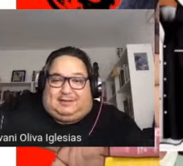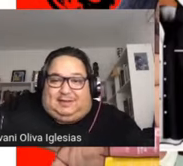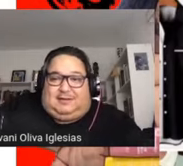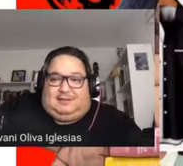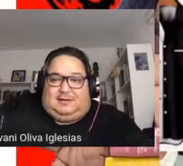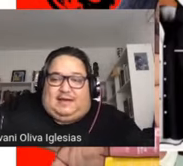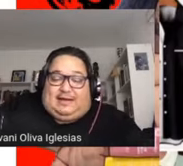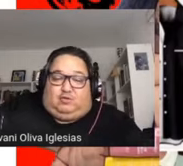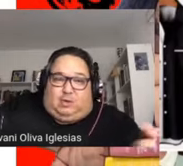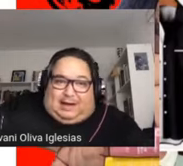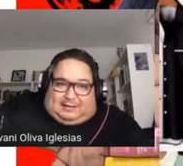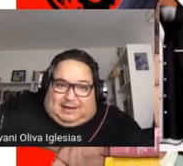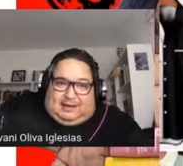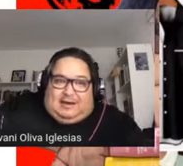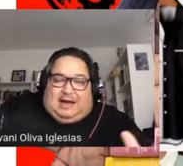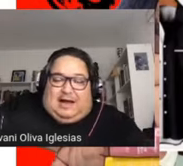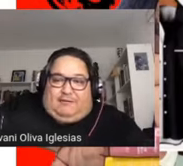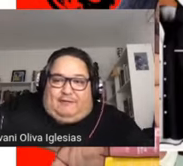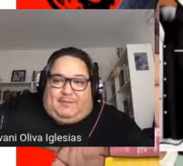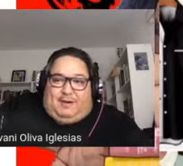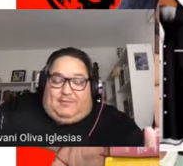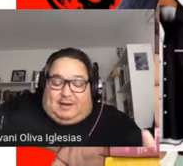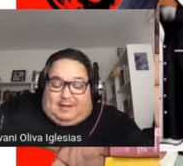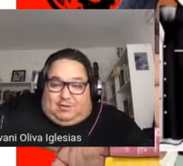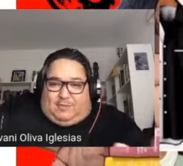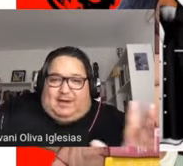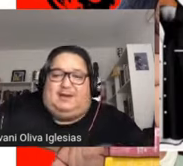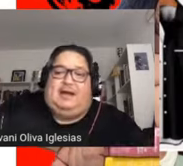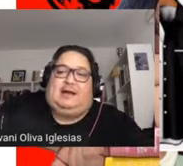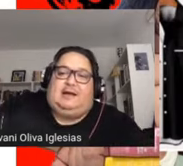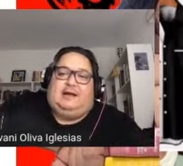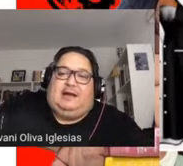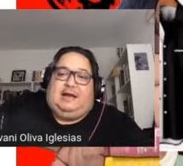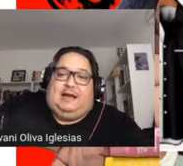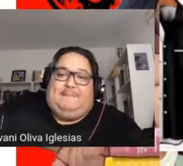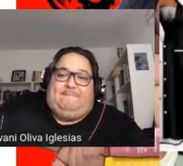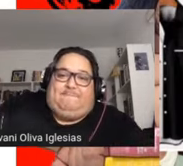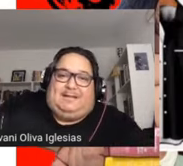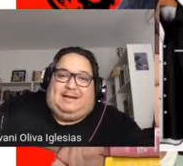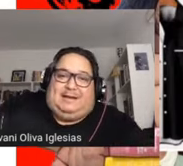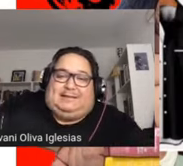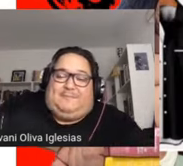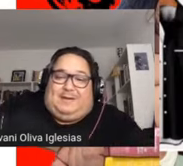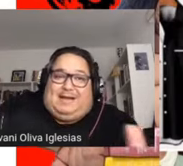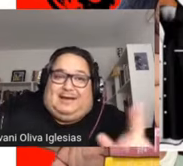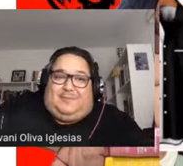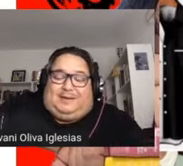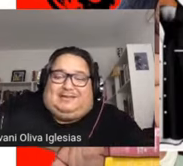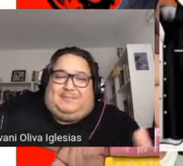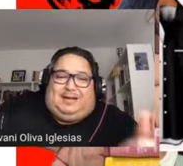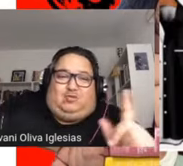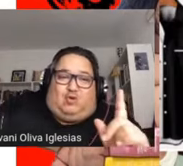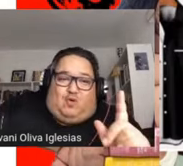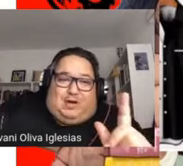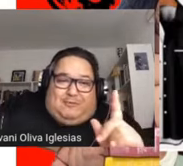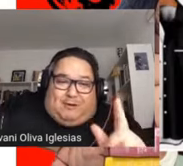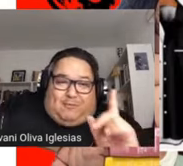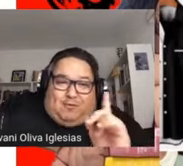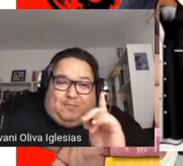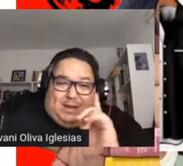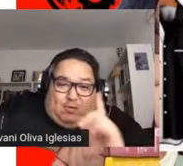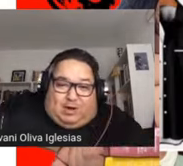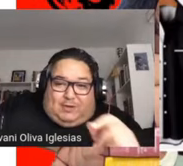América de Martí, en su carta a Fermín Valdés Domínguez, también en el pensamiento